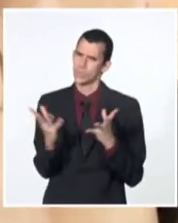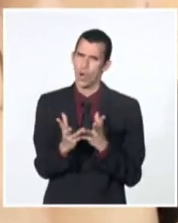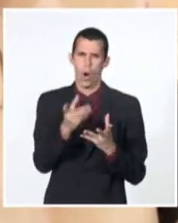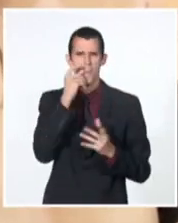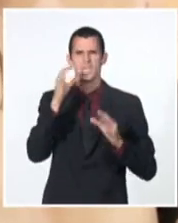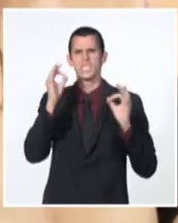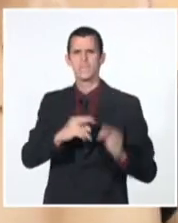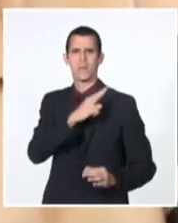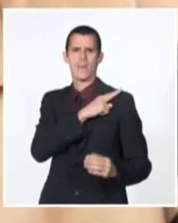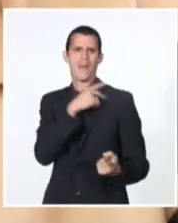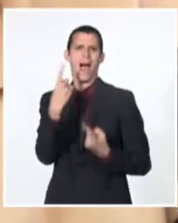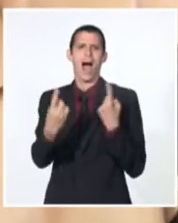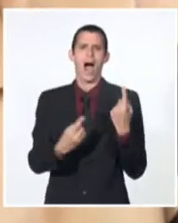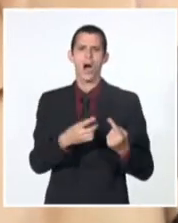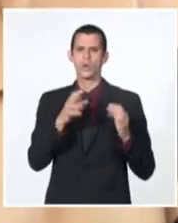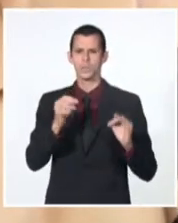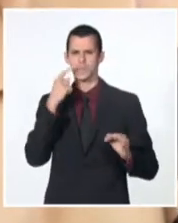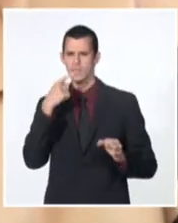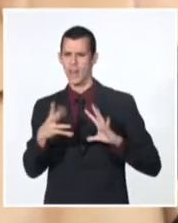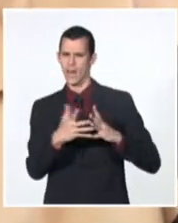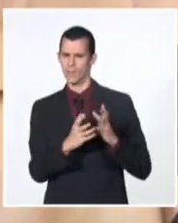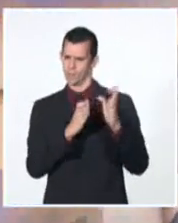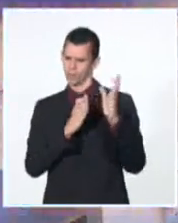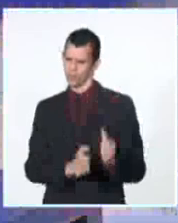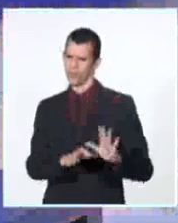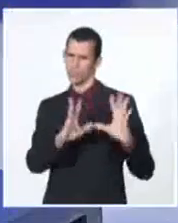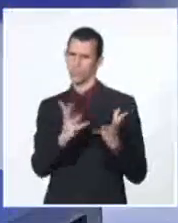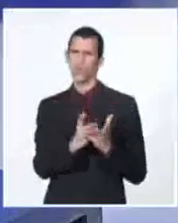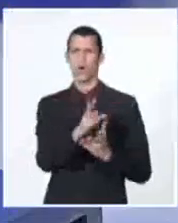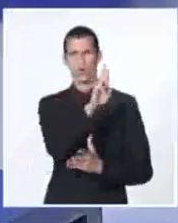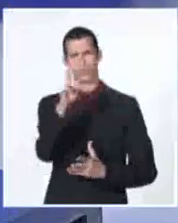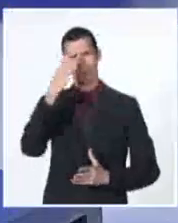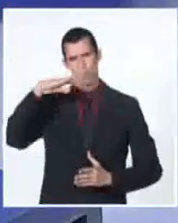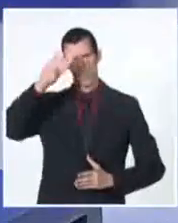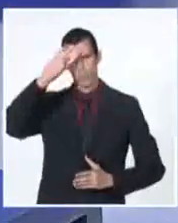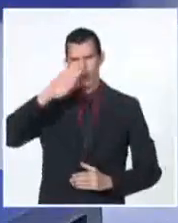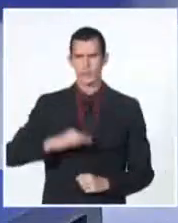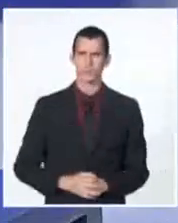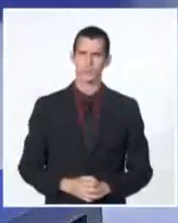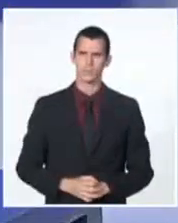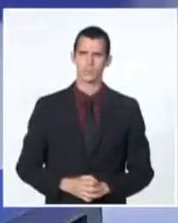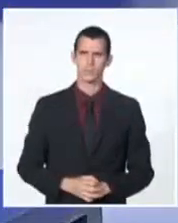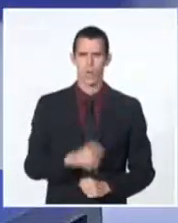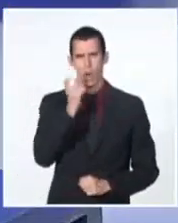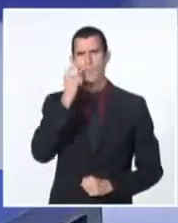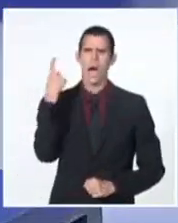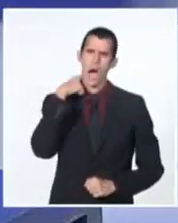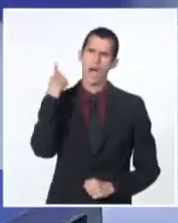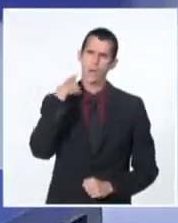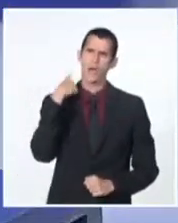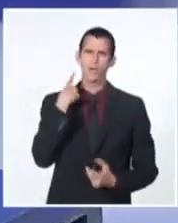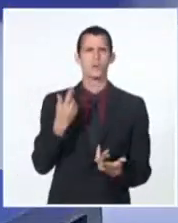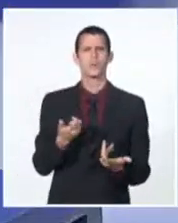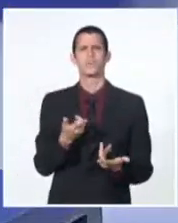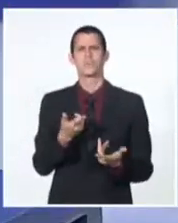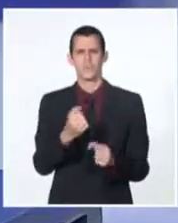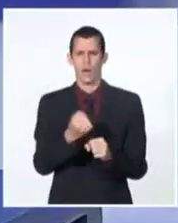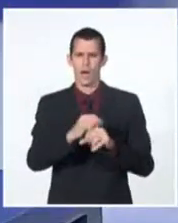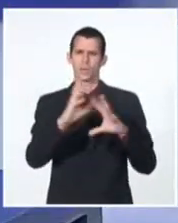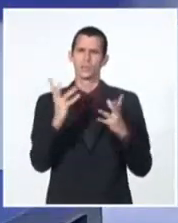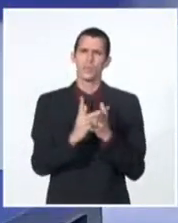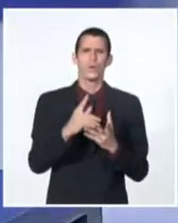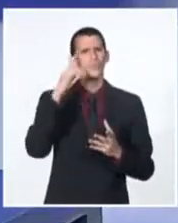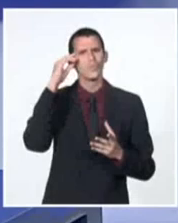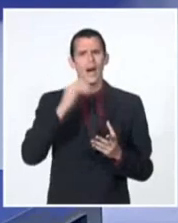consagración y de fidelidad sin límites a la revolución. Durante varios años recibió la condición de cuadro destacado del